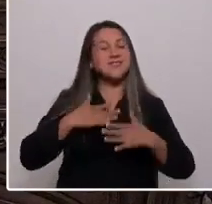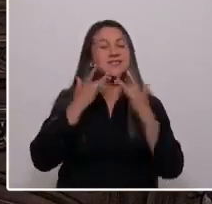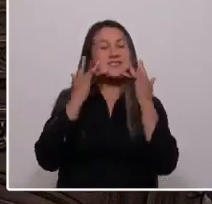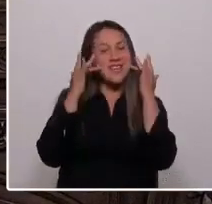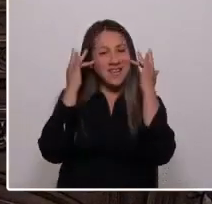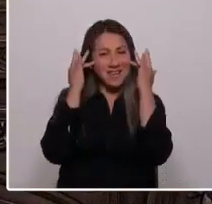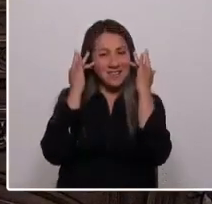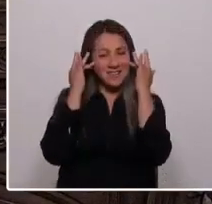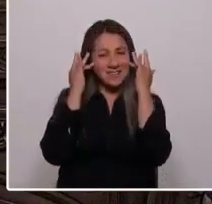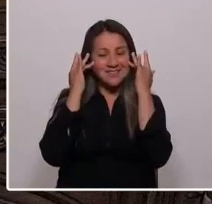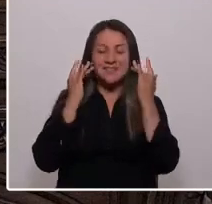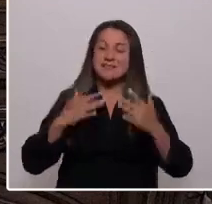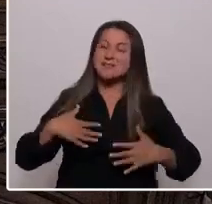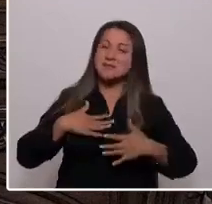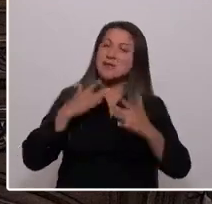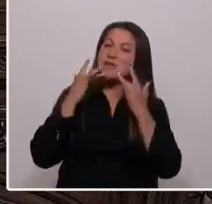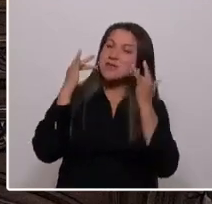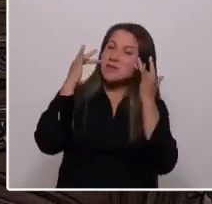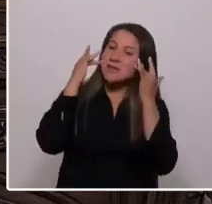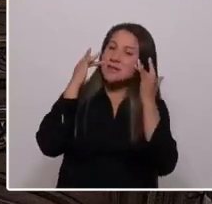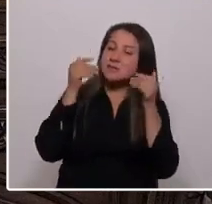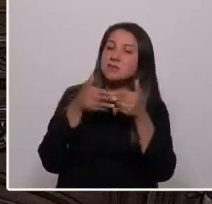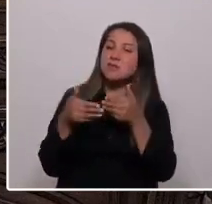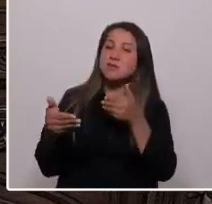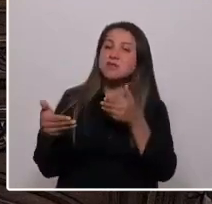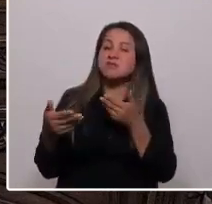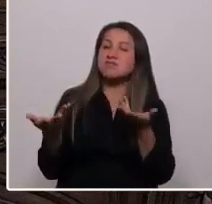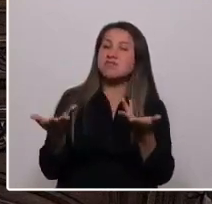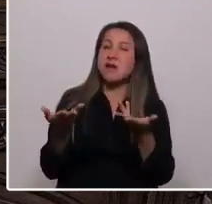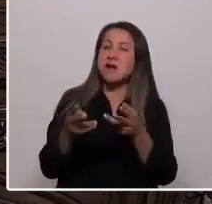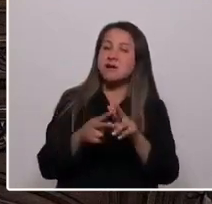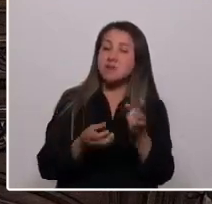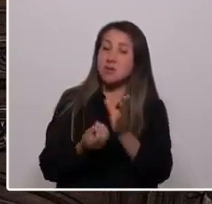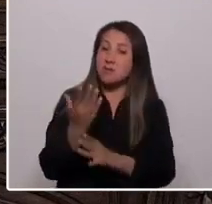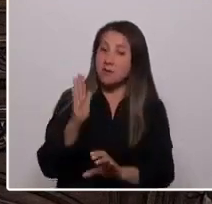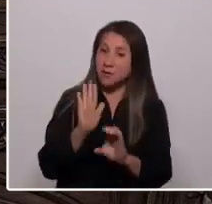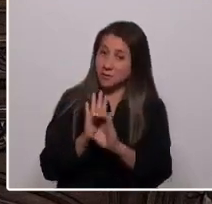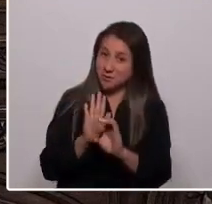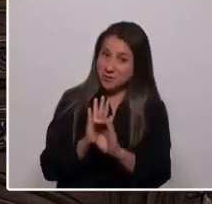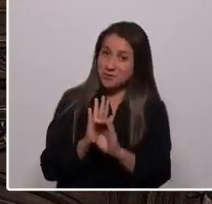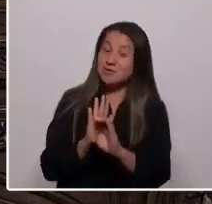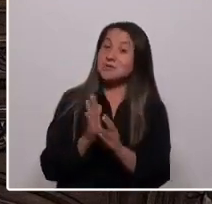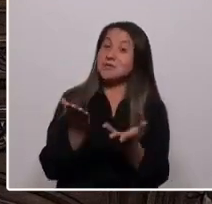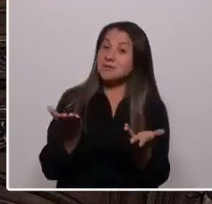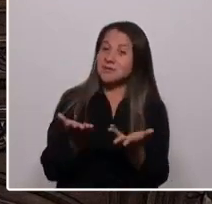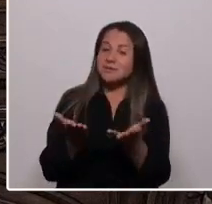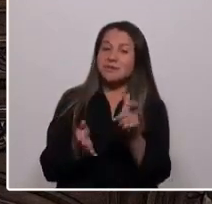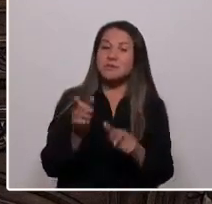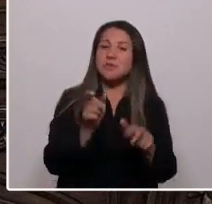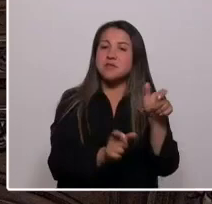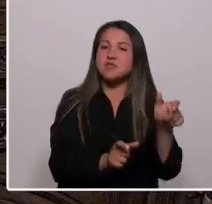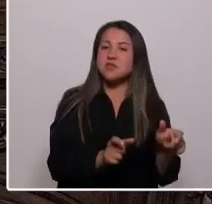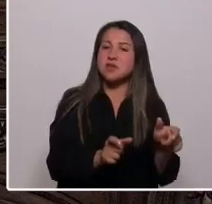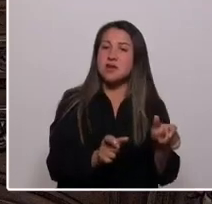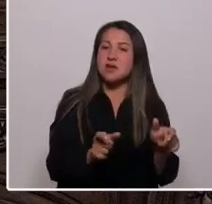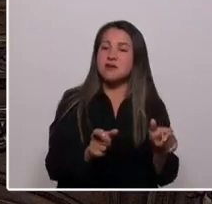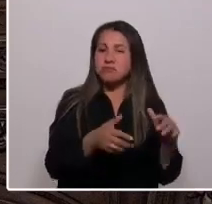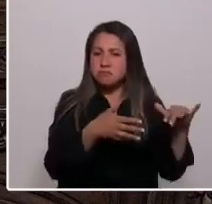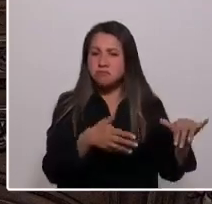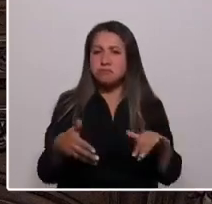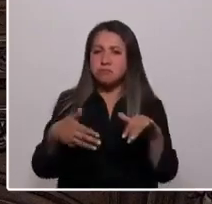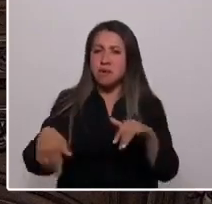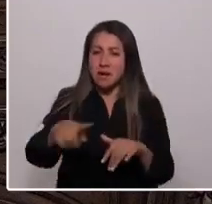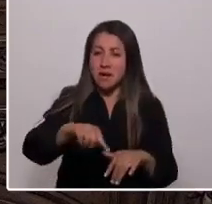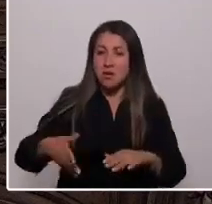Contento porque estamos en este proceso constituyente que es producto de lo que los chilenos y chilenas pidieron, exigieron